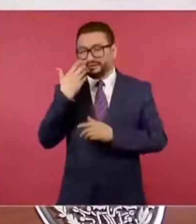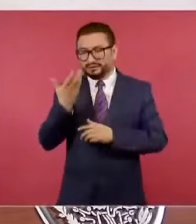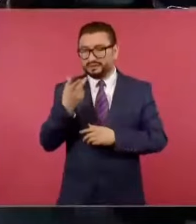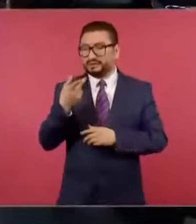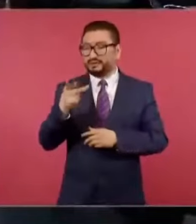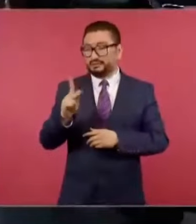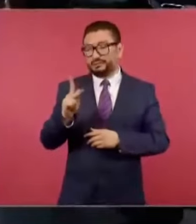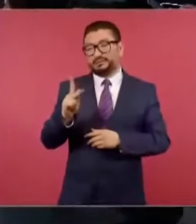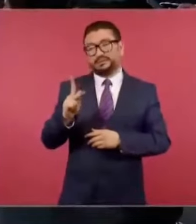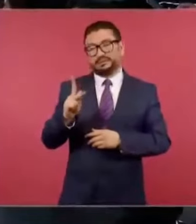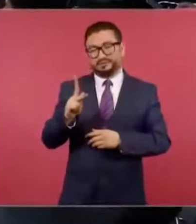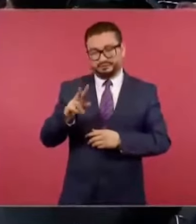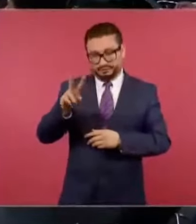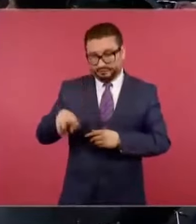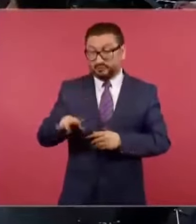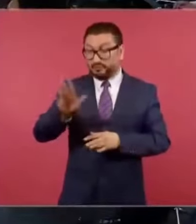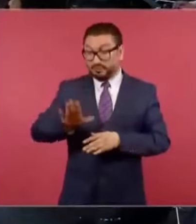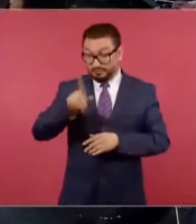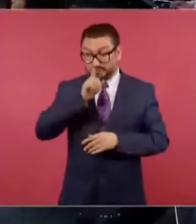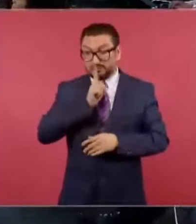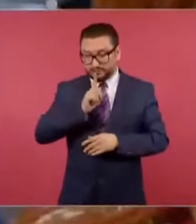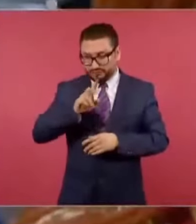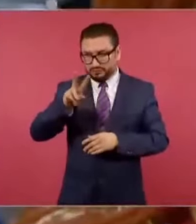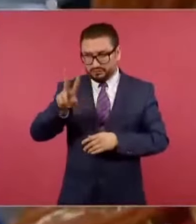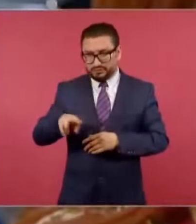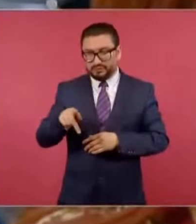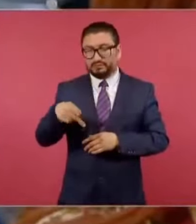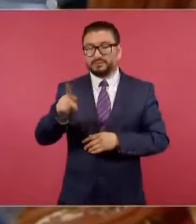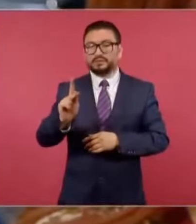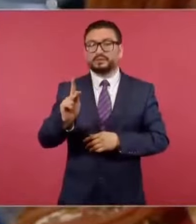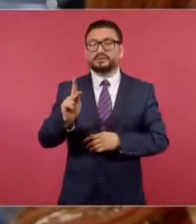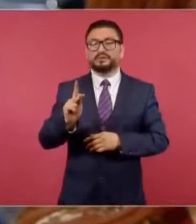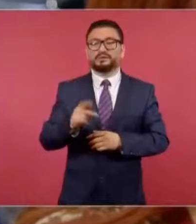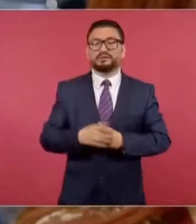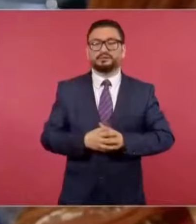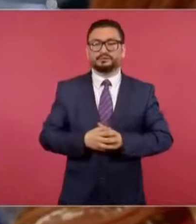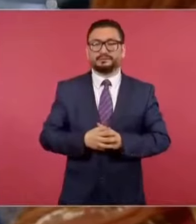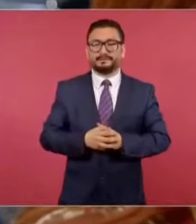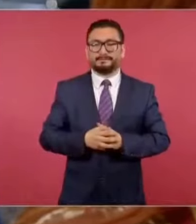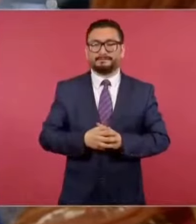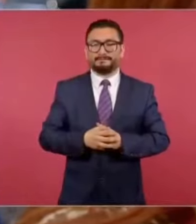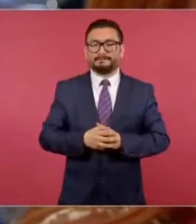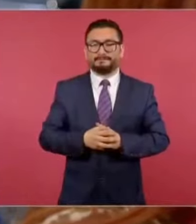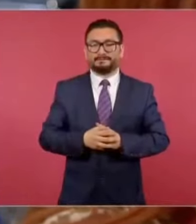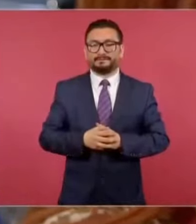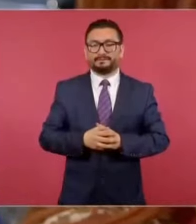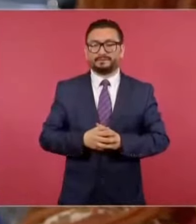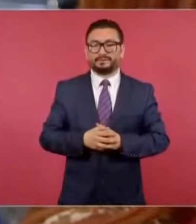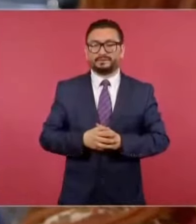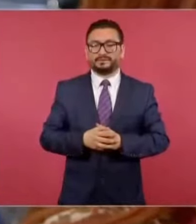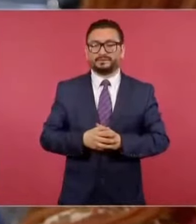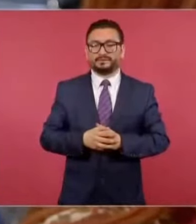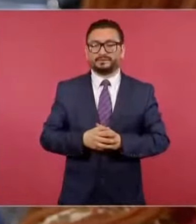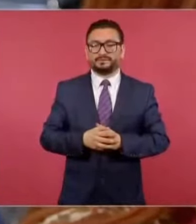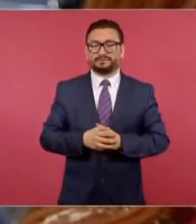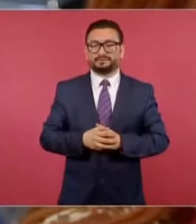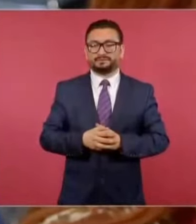mentira, pero están administrando